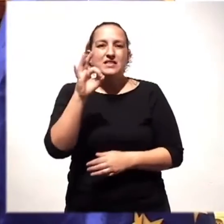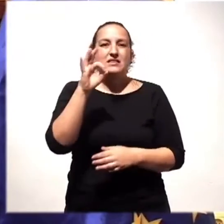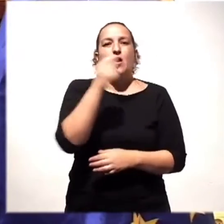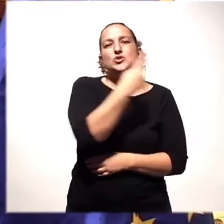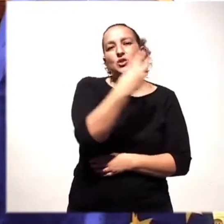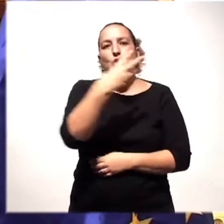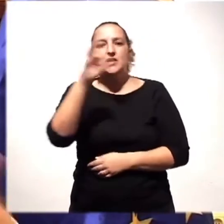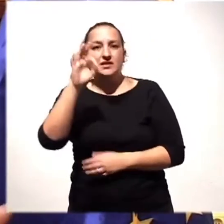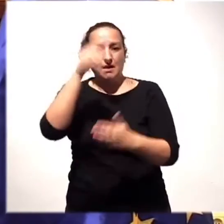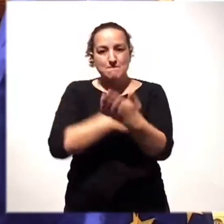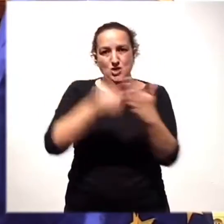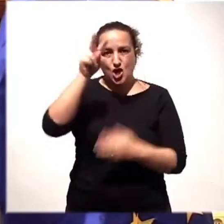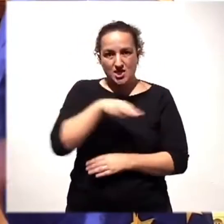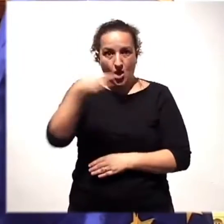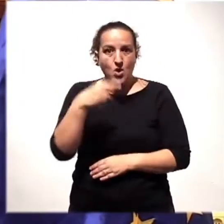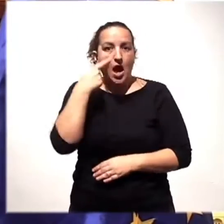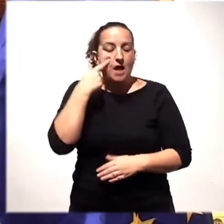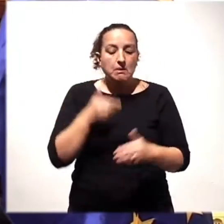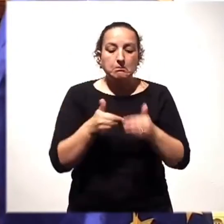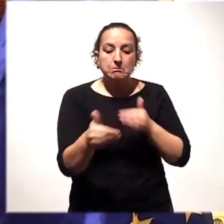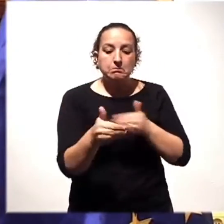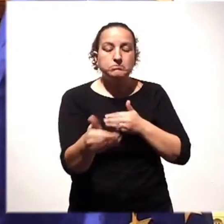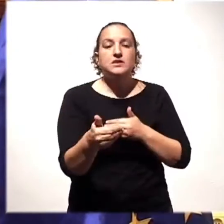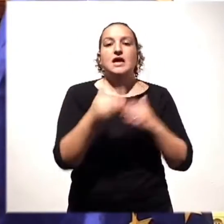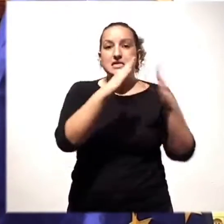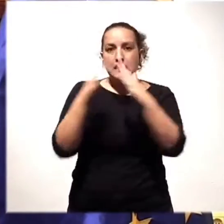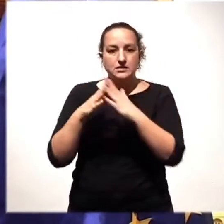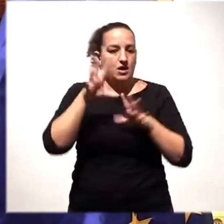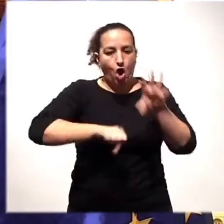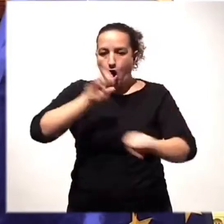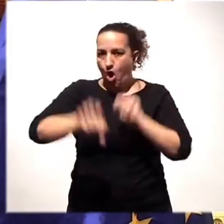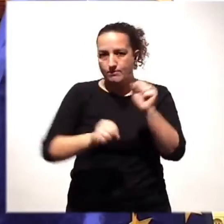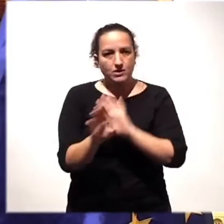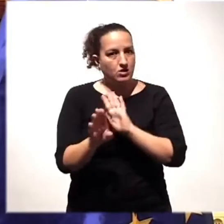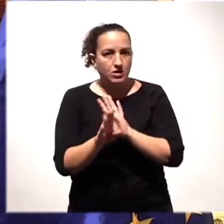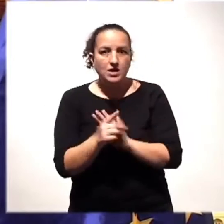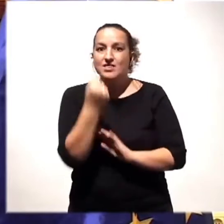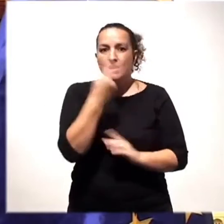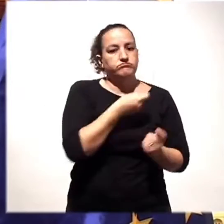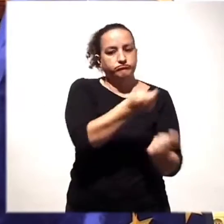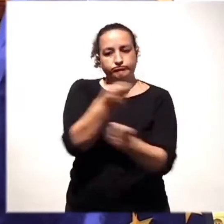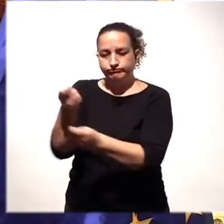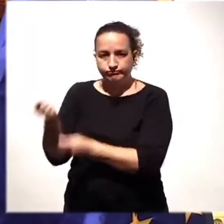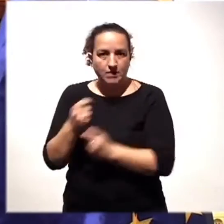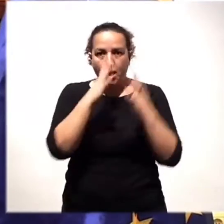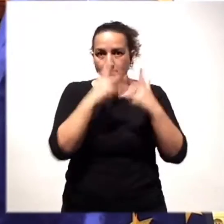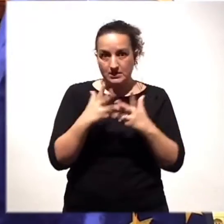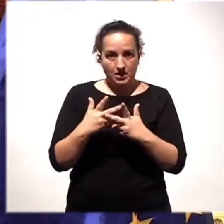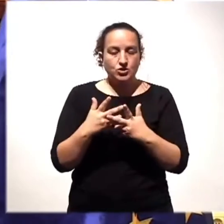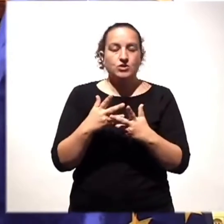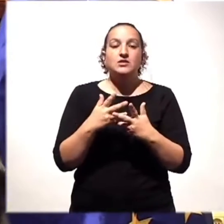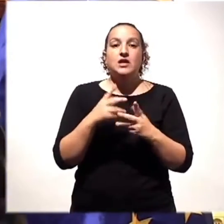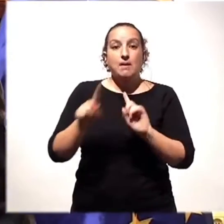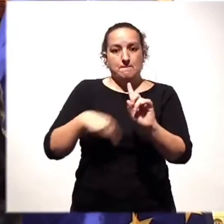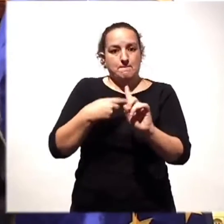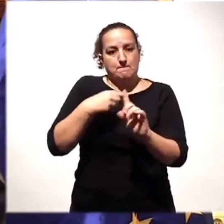euros a los pasos próximos. Seguiremos adquiriendo casas, seguiremos haciendo traslación de los fondos que tienen las distintas administraciones y damos paso en